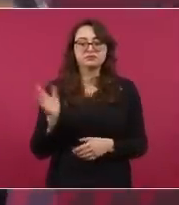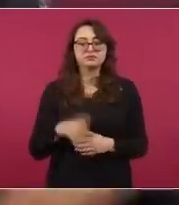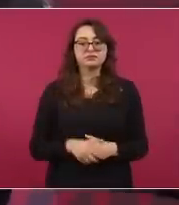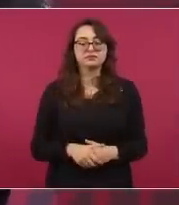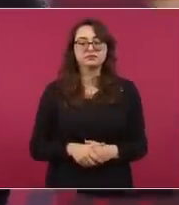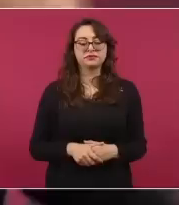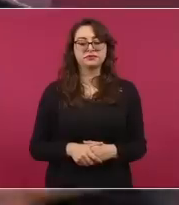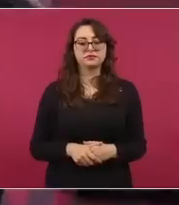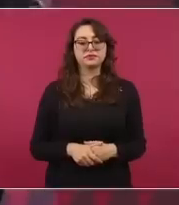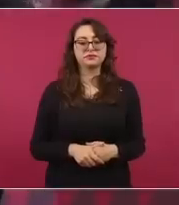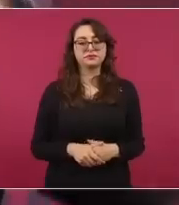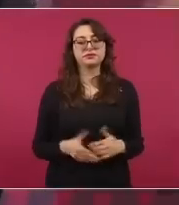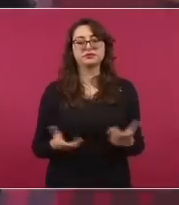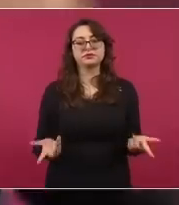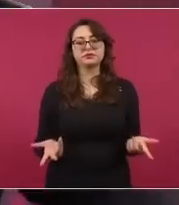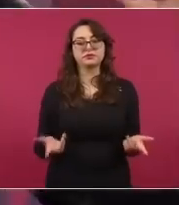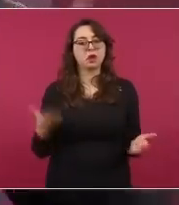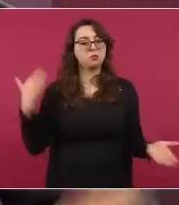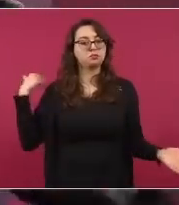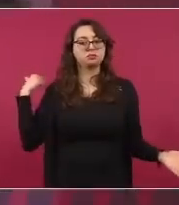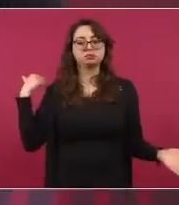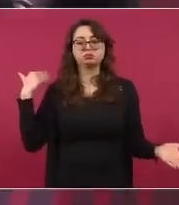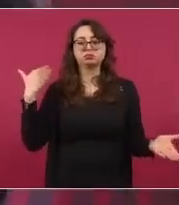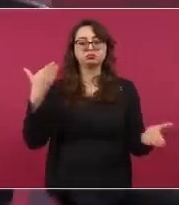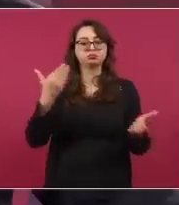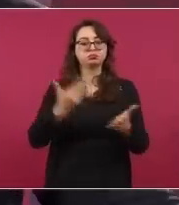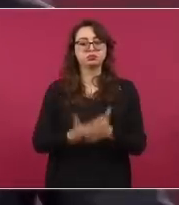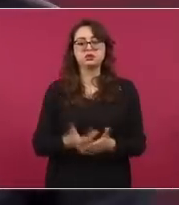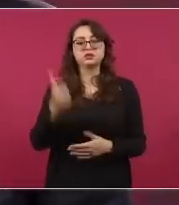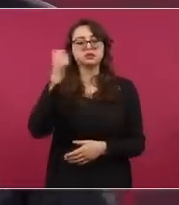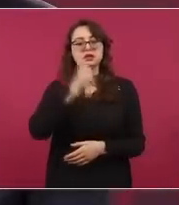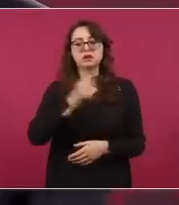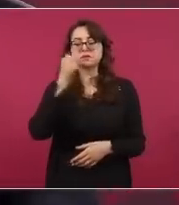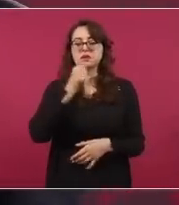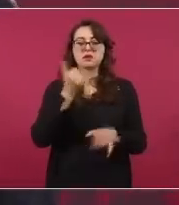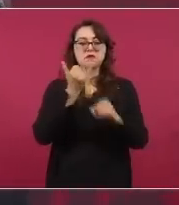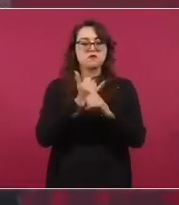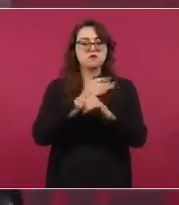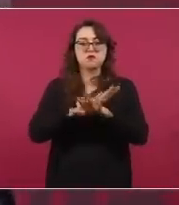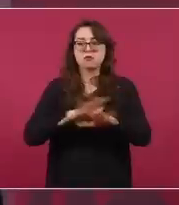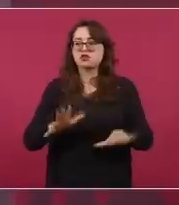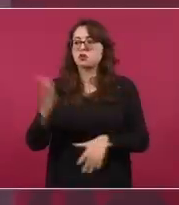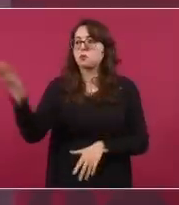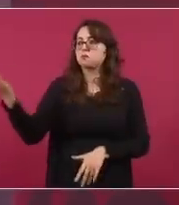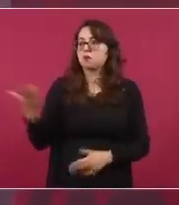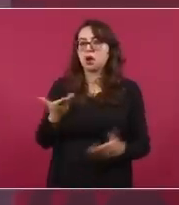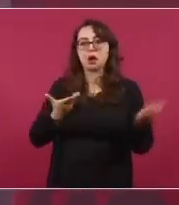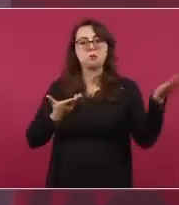desde siempre la gente nos informa, por eso yo digo, ¿para qué queremos